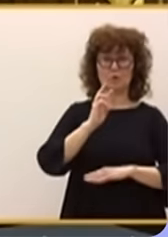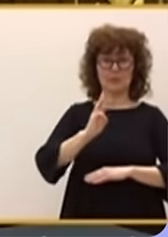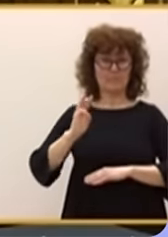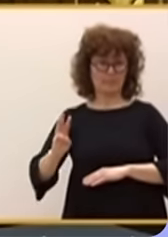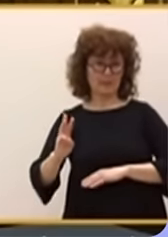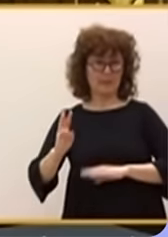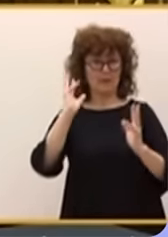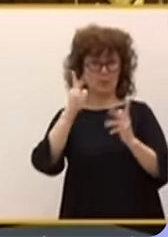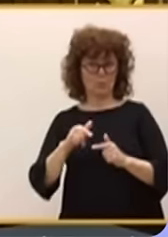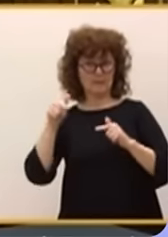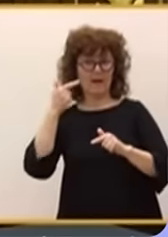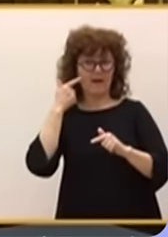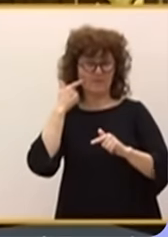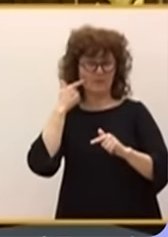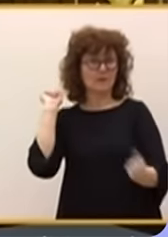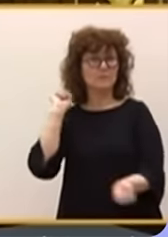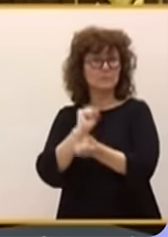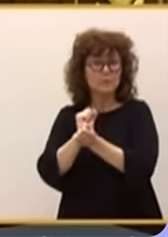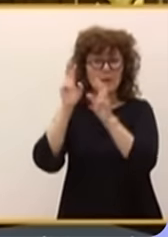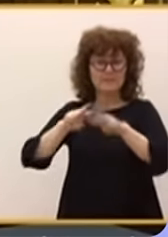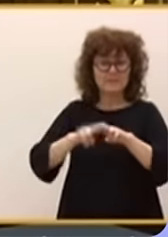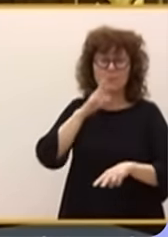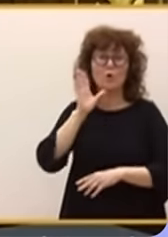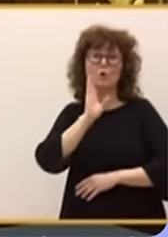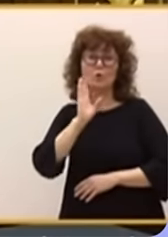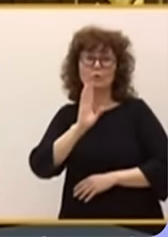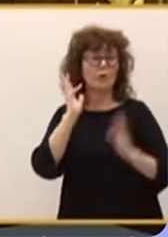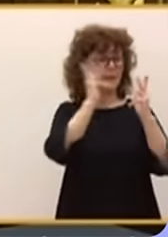cuenten los míos. Señorías.